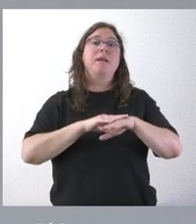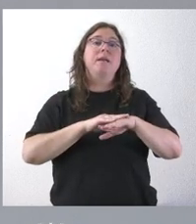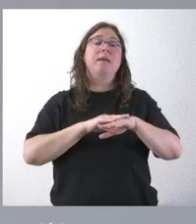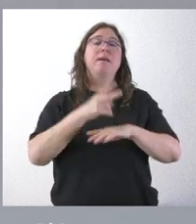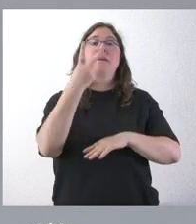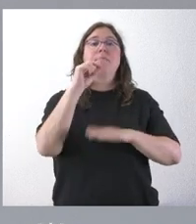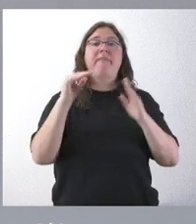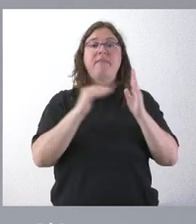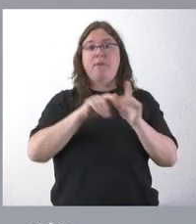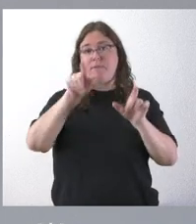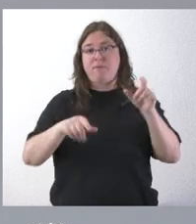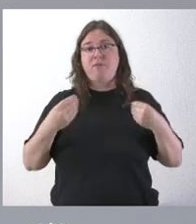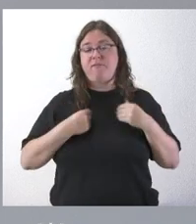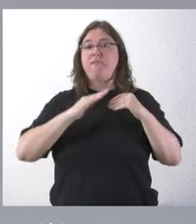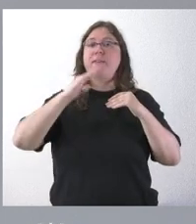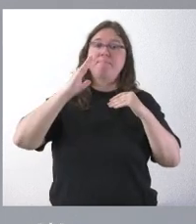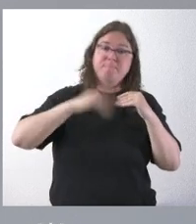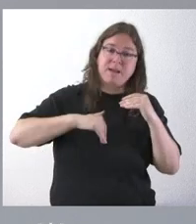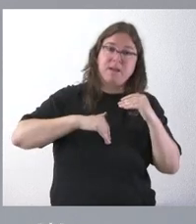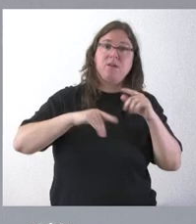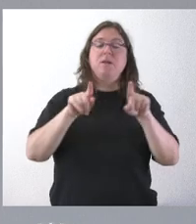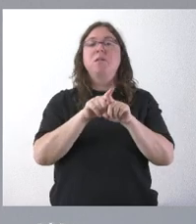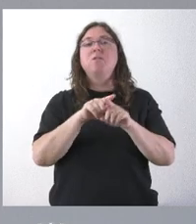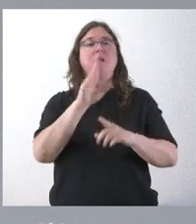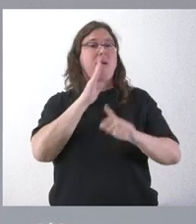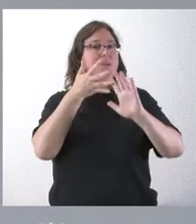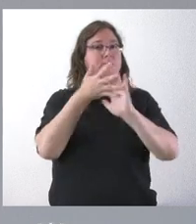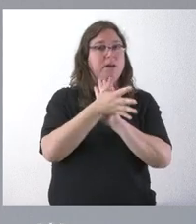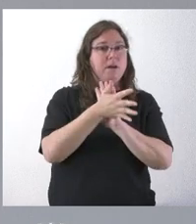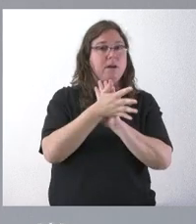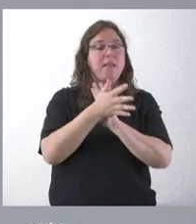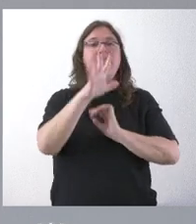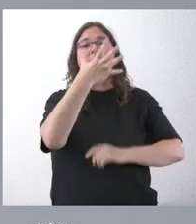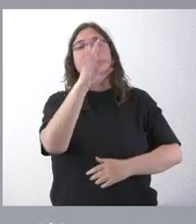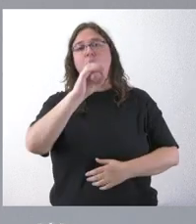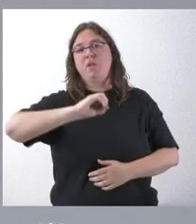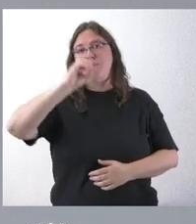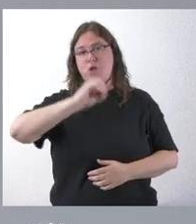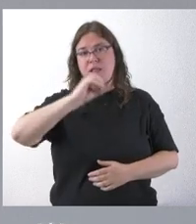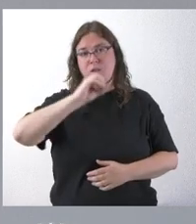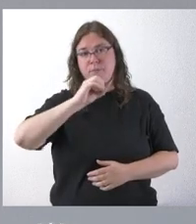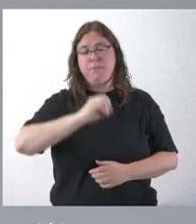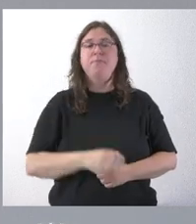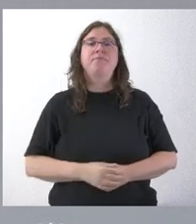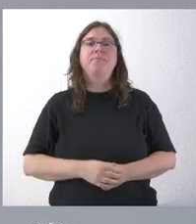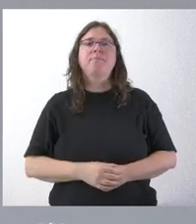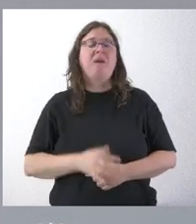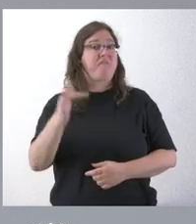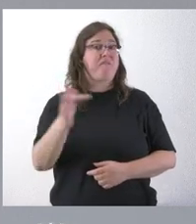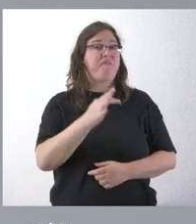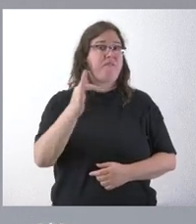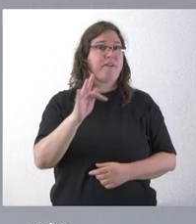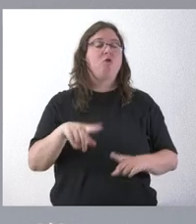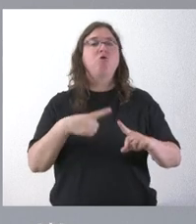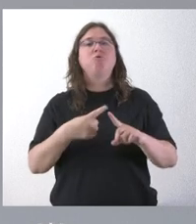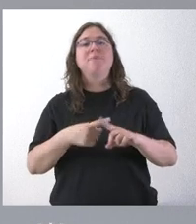de 20.000 habitantes y capitales de provincia, como les he comentado, es del 50%. Hay un fijo y luego